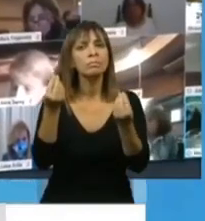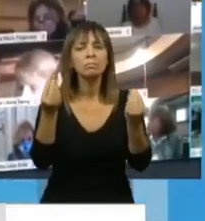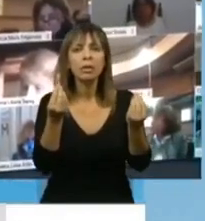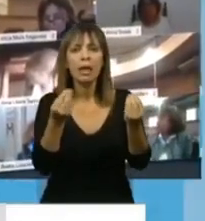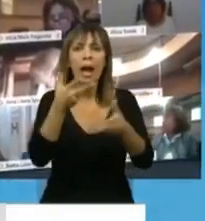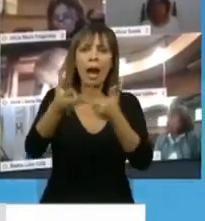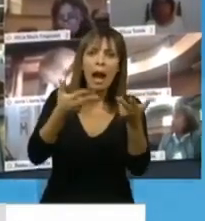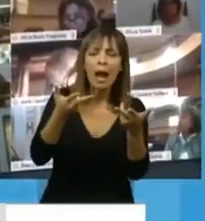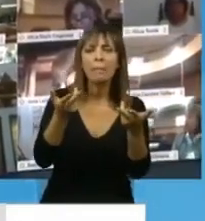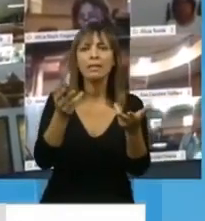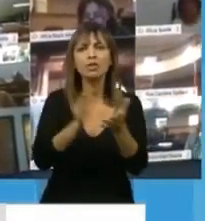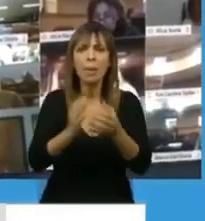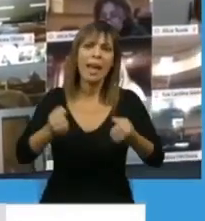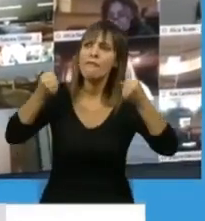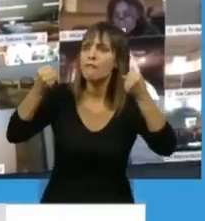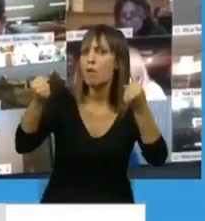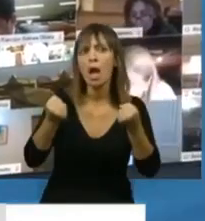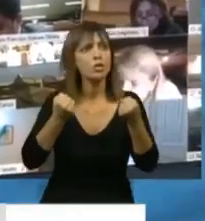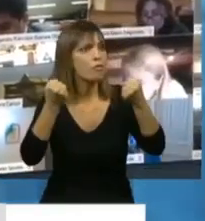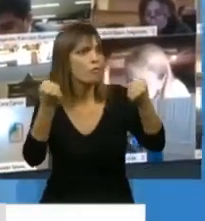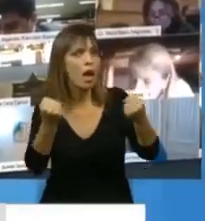enorme esfuerzo que hicieron?